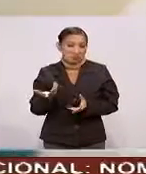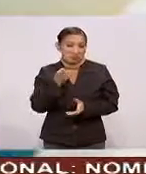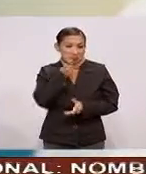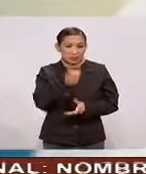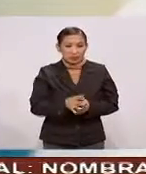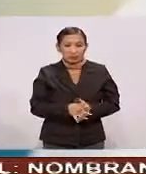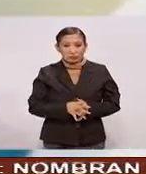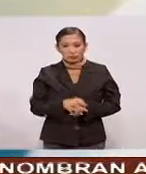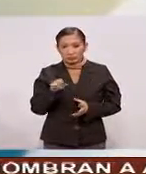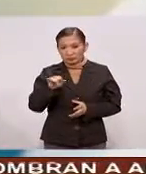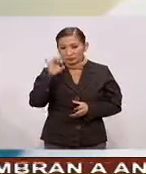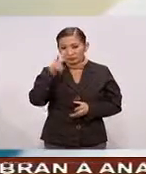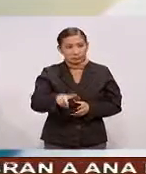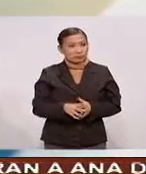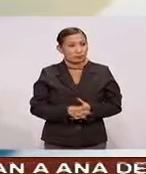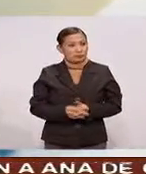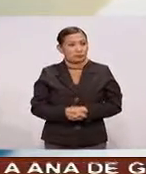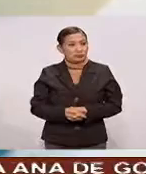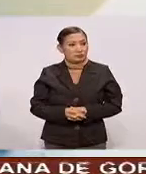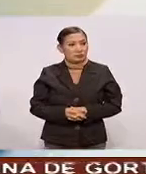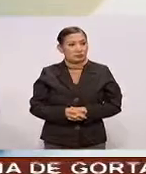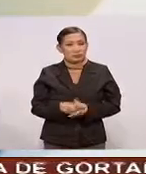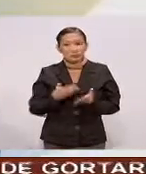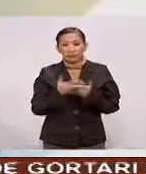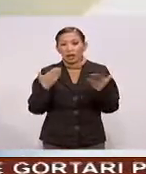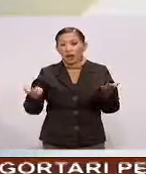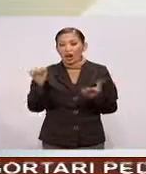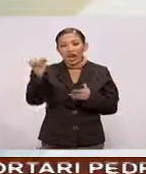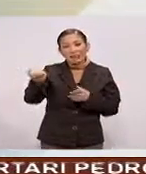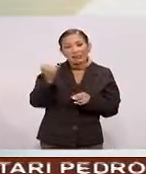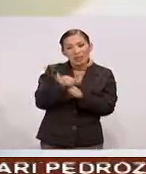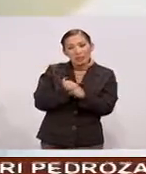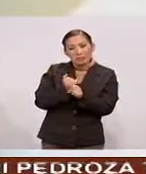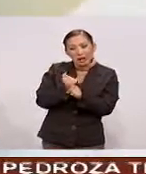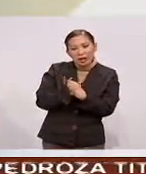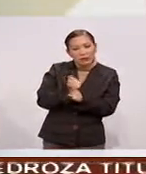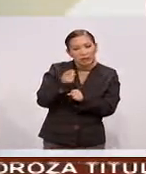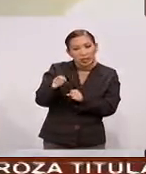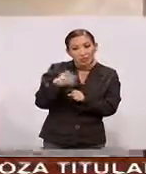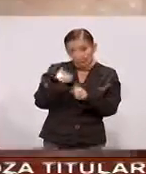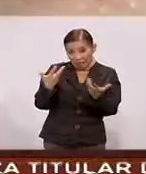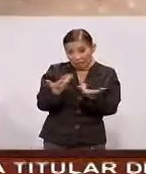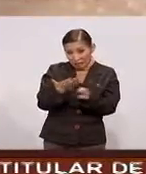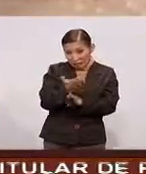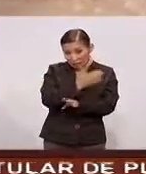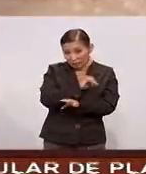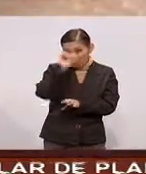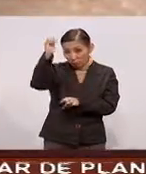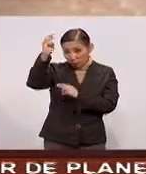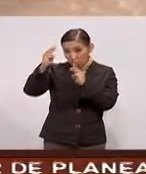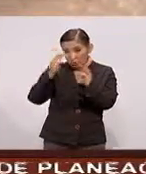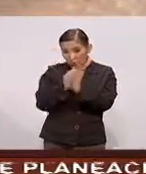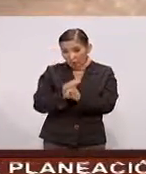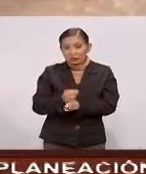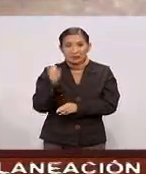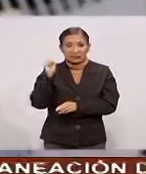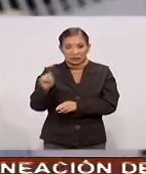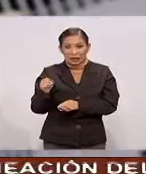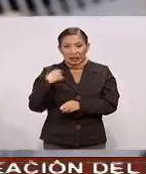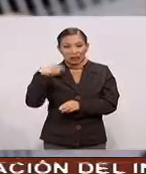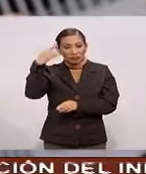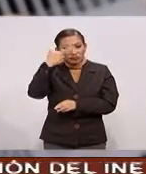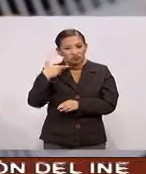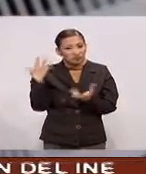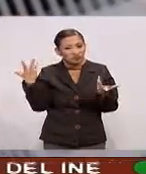decirlo Sí Así es Ahora Ese tipo De investigaciones Ya se han realizado En otras partes Del mundo Sí Se han